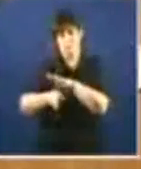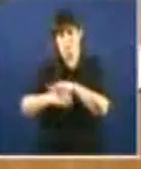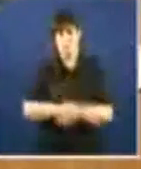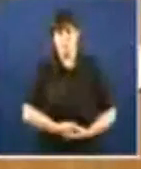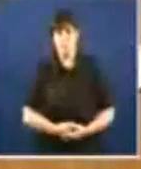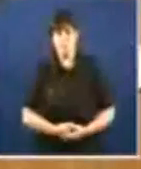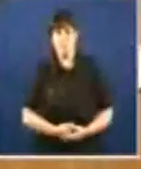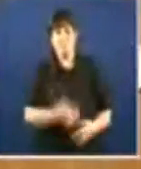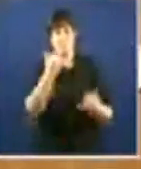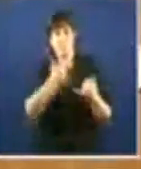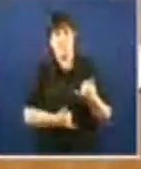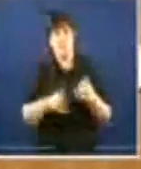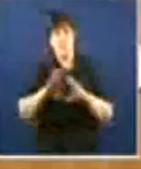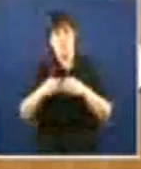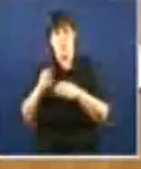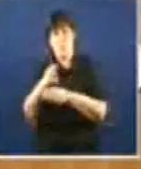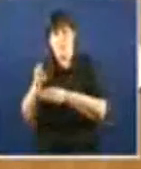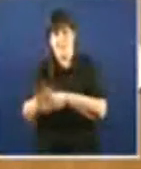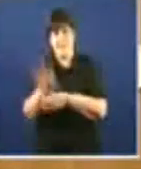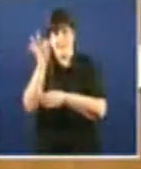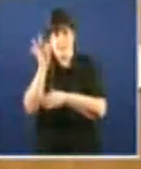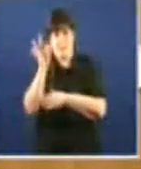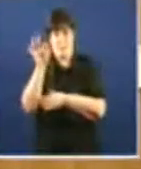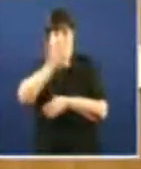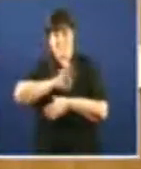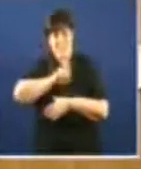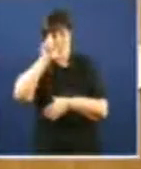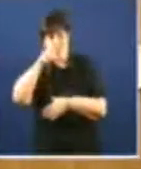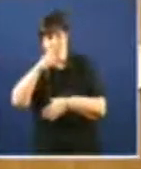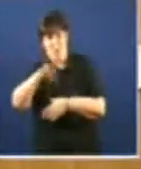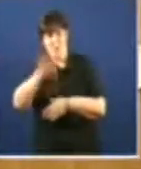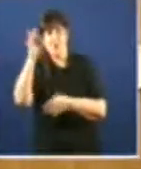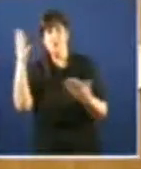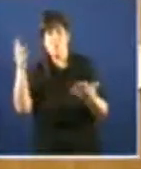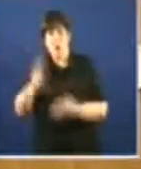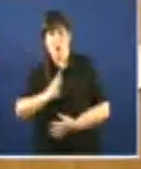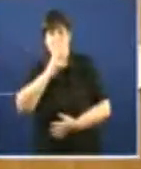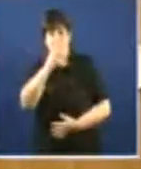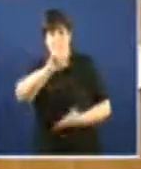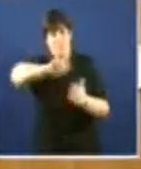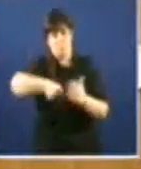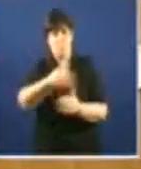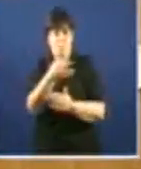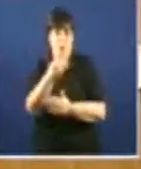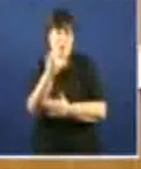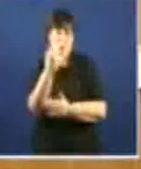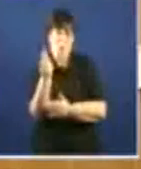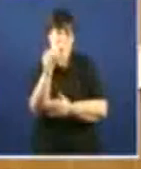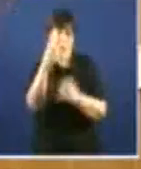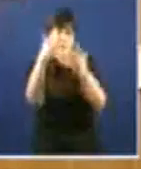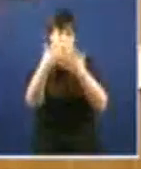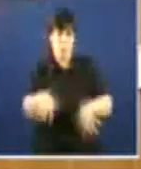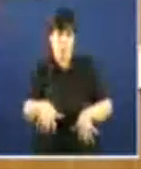Popular, do señor Feijó, de darle un contrato de tres anos máis unha prórroga automática de un ano, nos